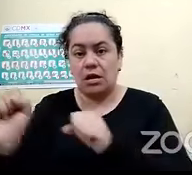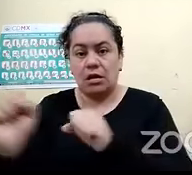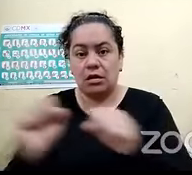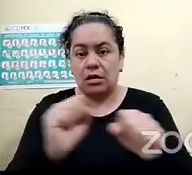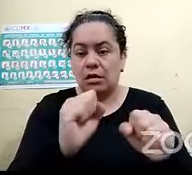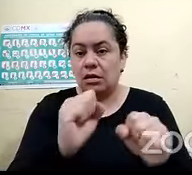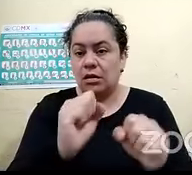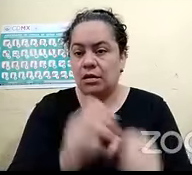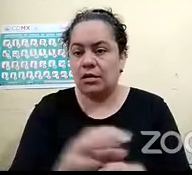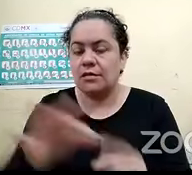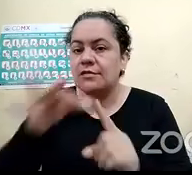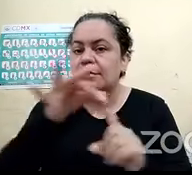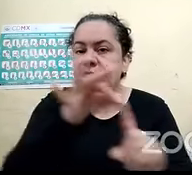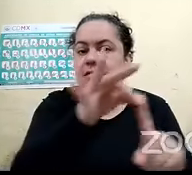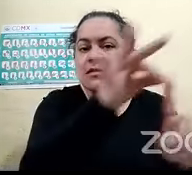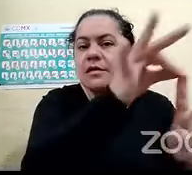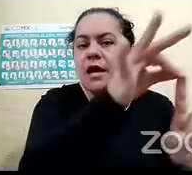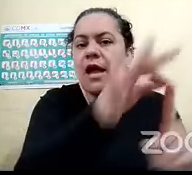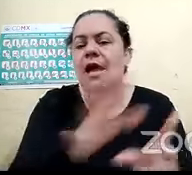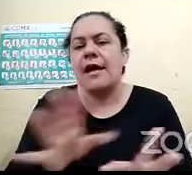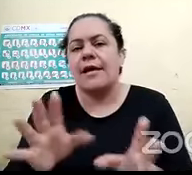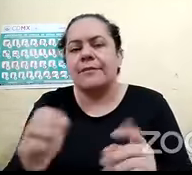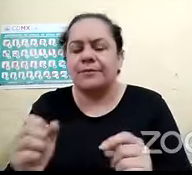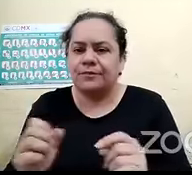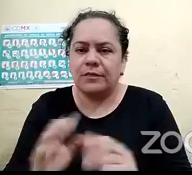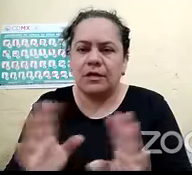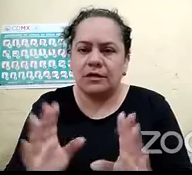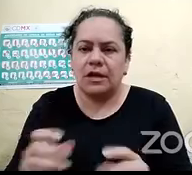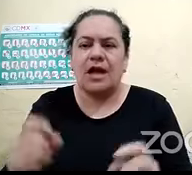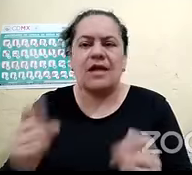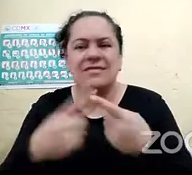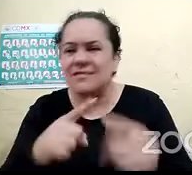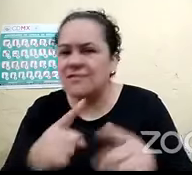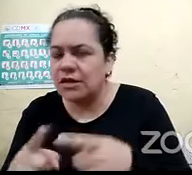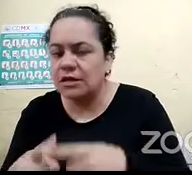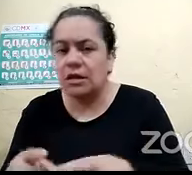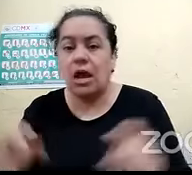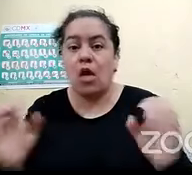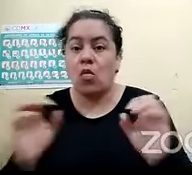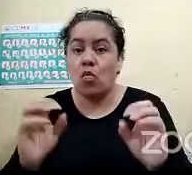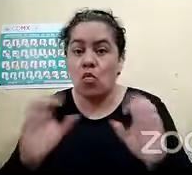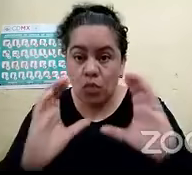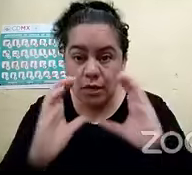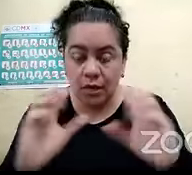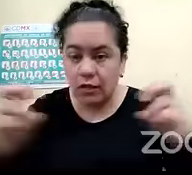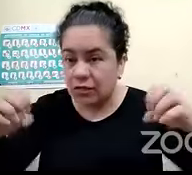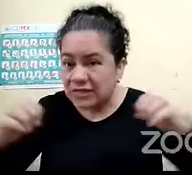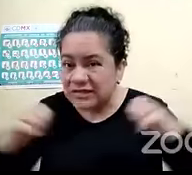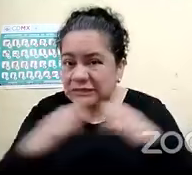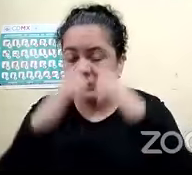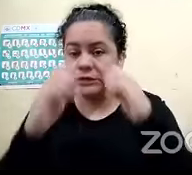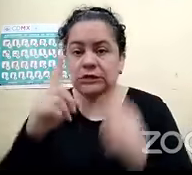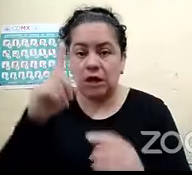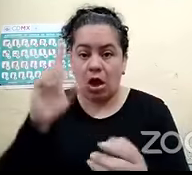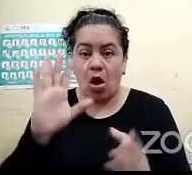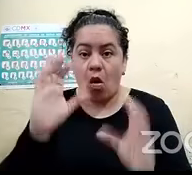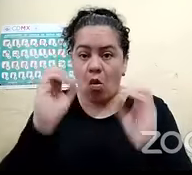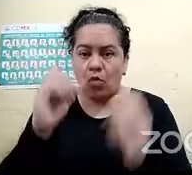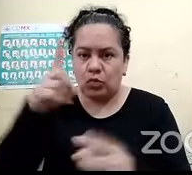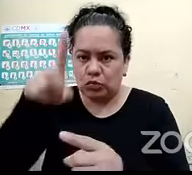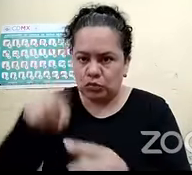pero sería un nervio distinto ¿verdad? porque sabe que algo está pasando que no se le puede explicar y bueno sí